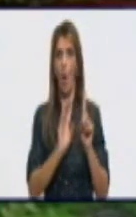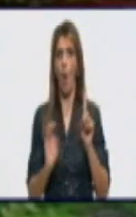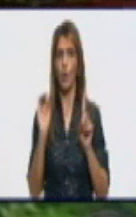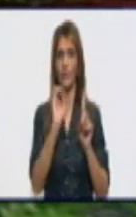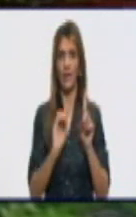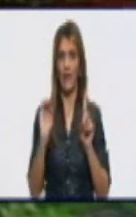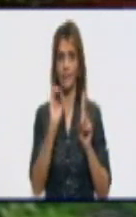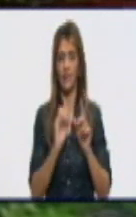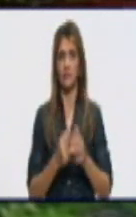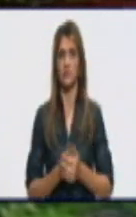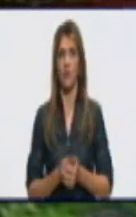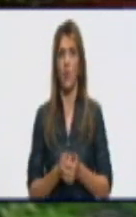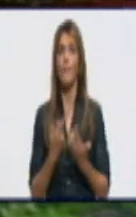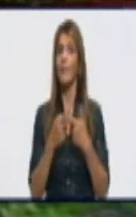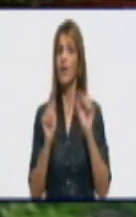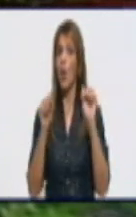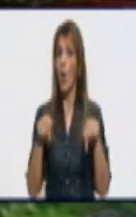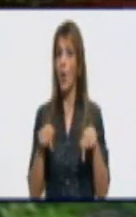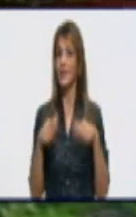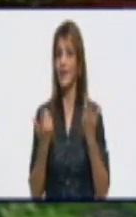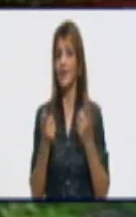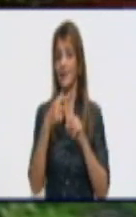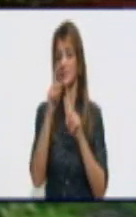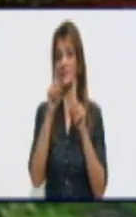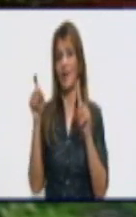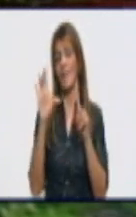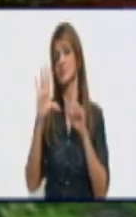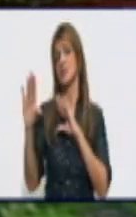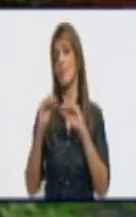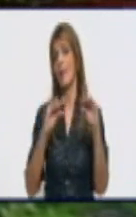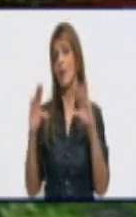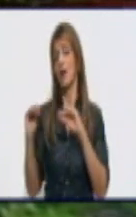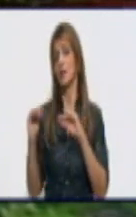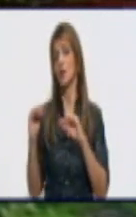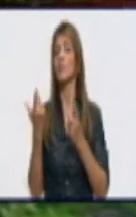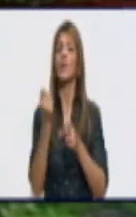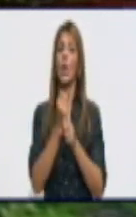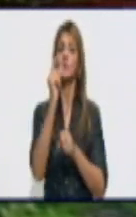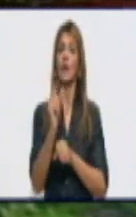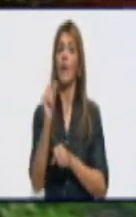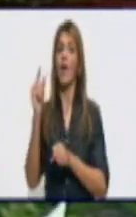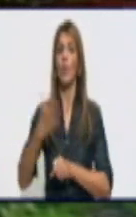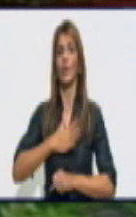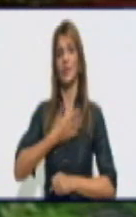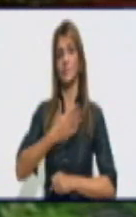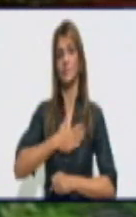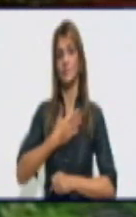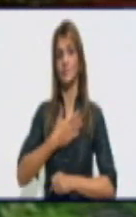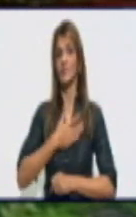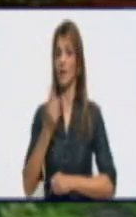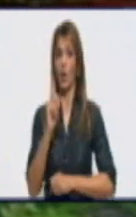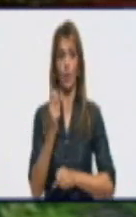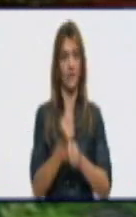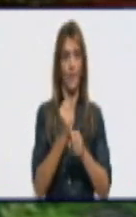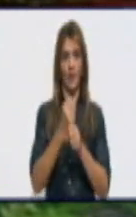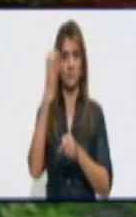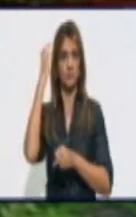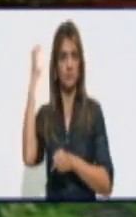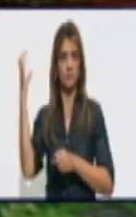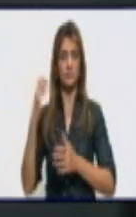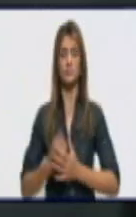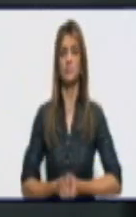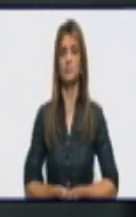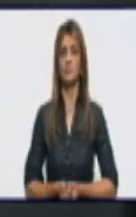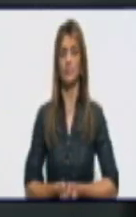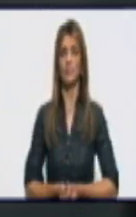Hoy tiene que ver esta temática con los trabajadores no estatales. ¿Es así, Marina? Así es, Yuneb. En